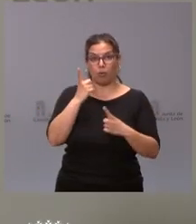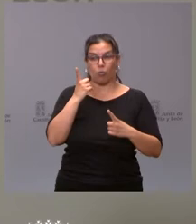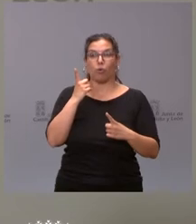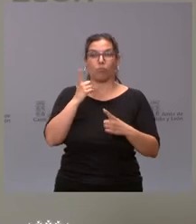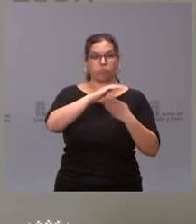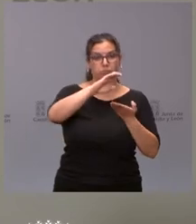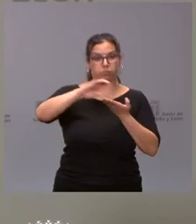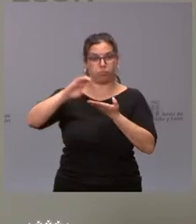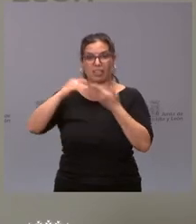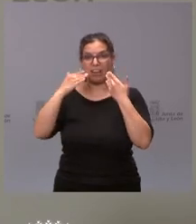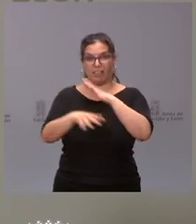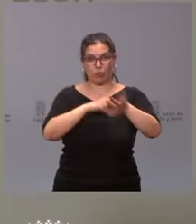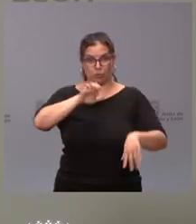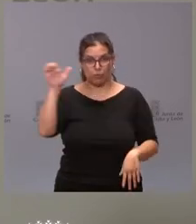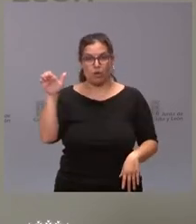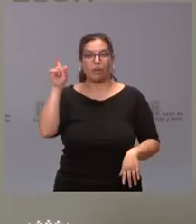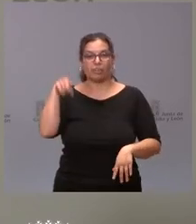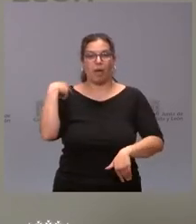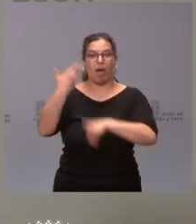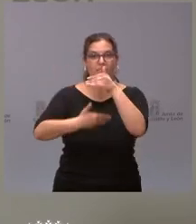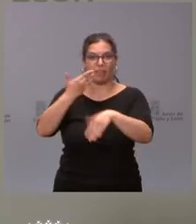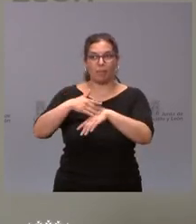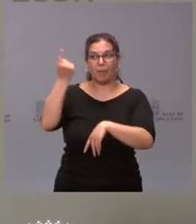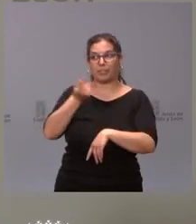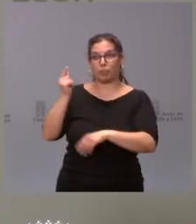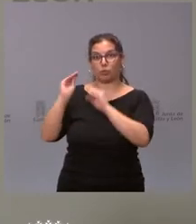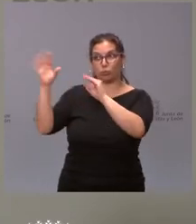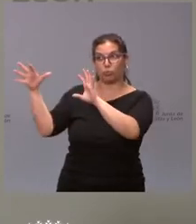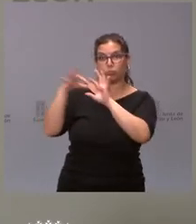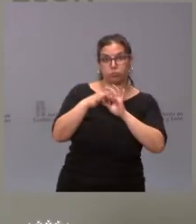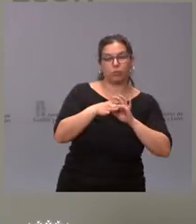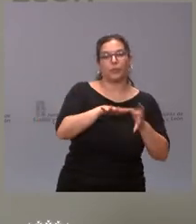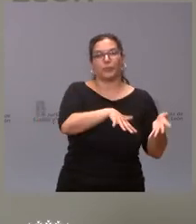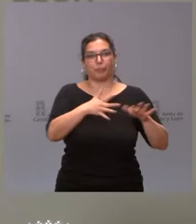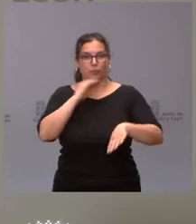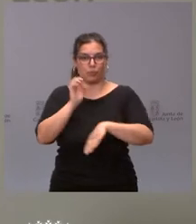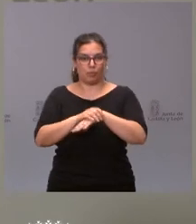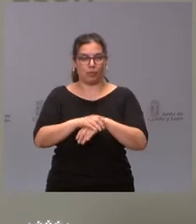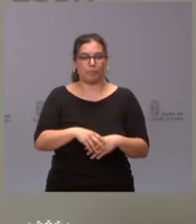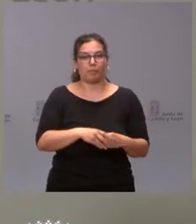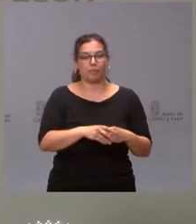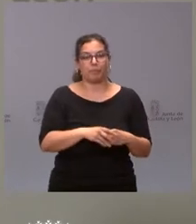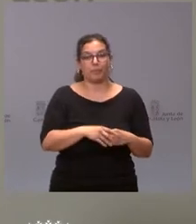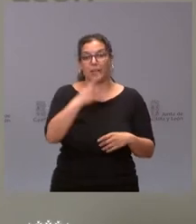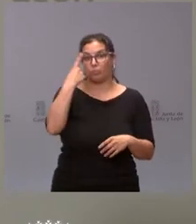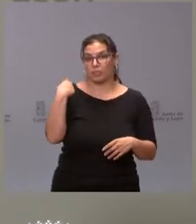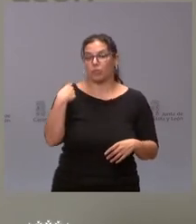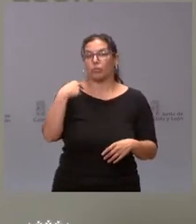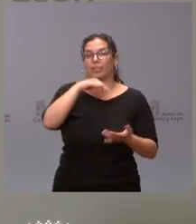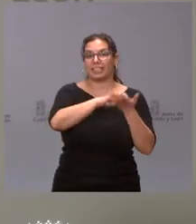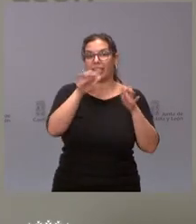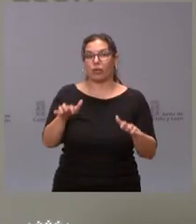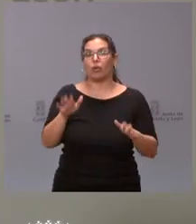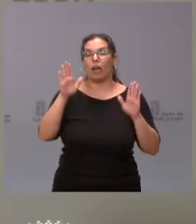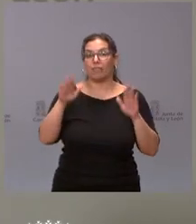europeos y, por tanto, avanzar también en la ejecución del presupuesto es avanzar en la ejecución de los fondos estructurales. El año pasado, Castilla y León